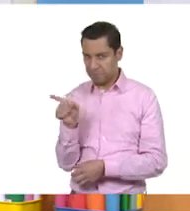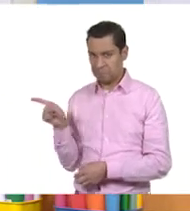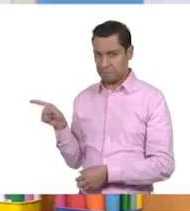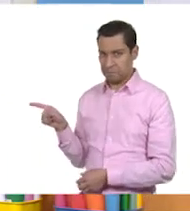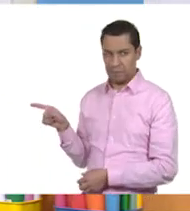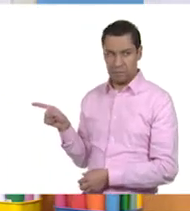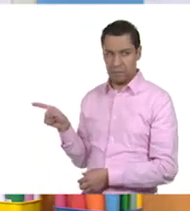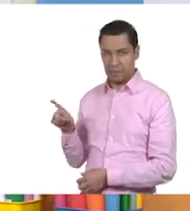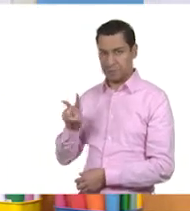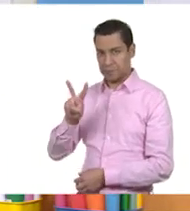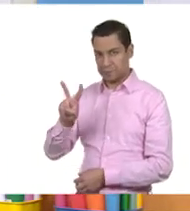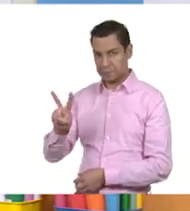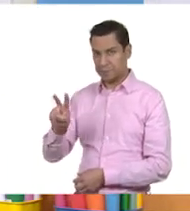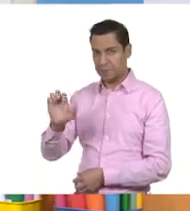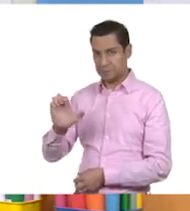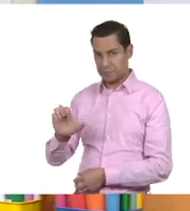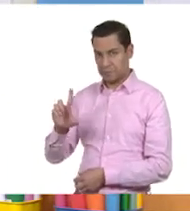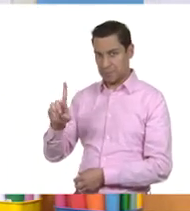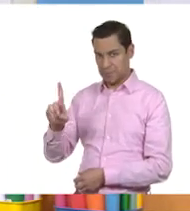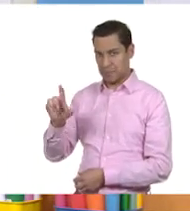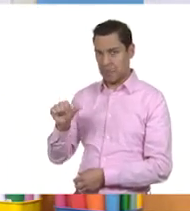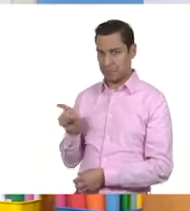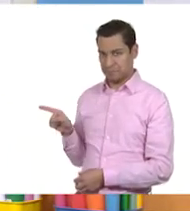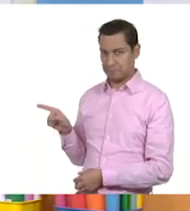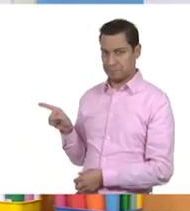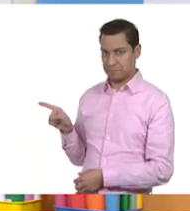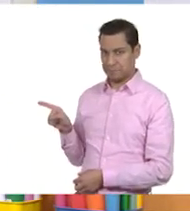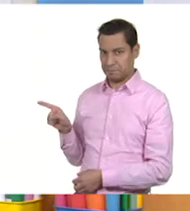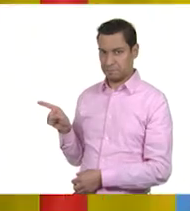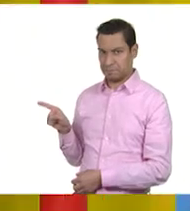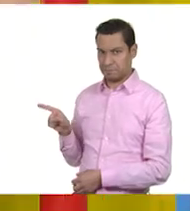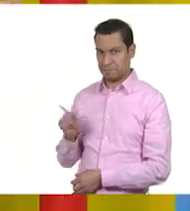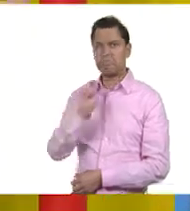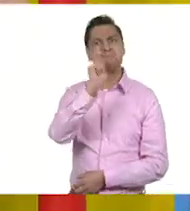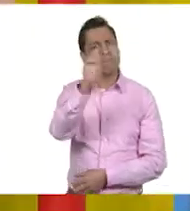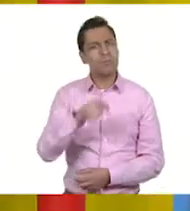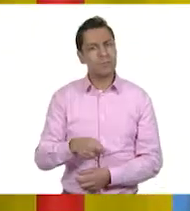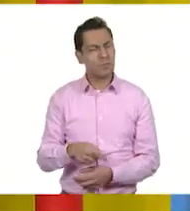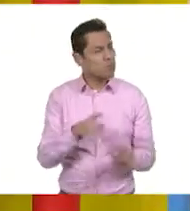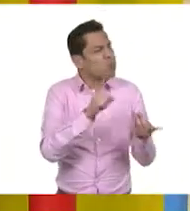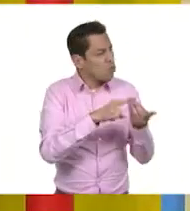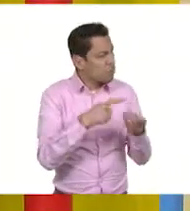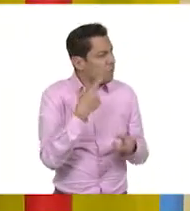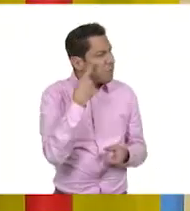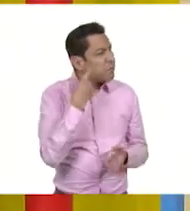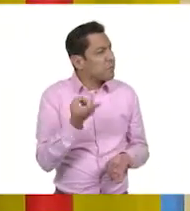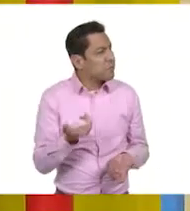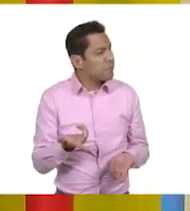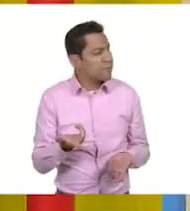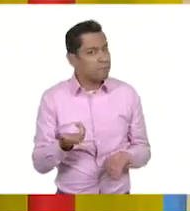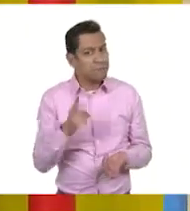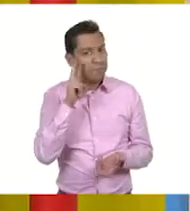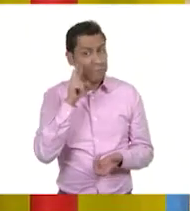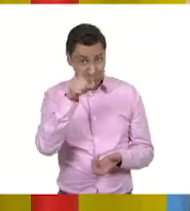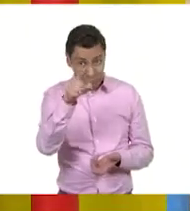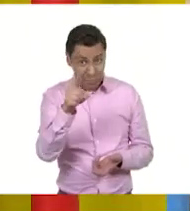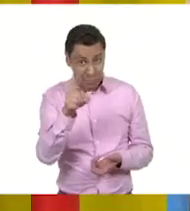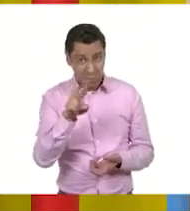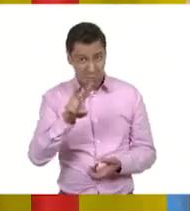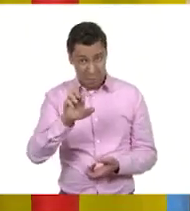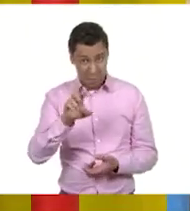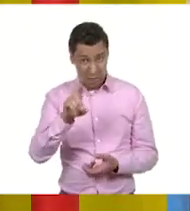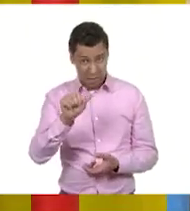veda. Veda. Podría ser. ¿Dónde la escuchaste? Veda. ¿La han escuchado niñas y niños?